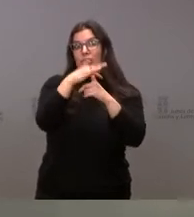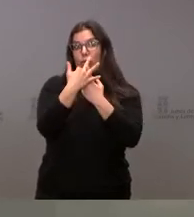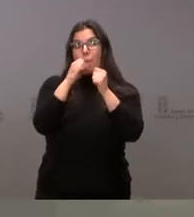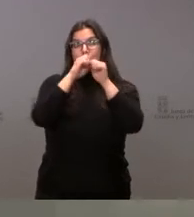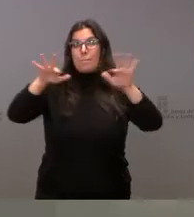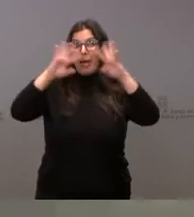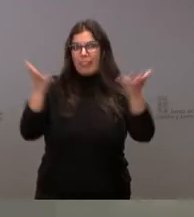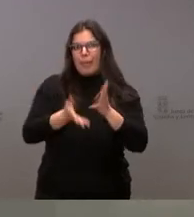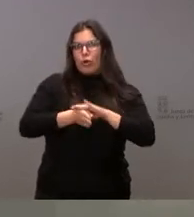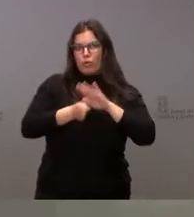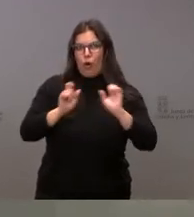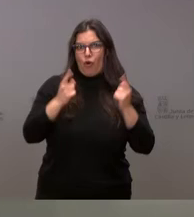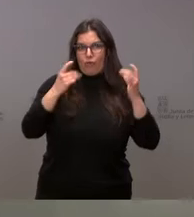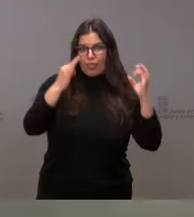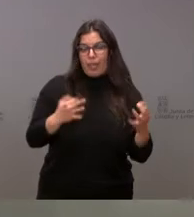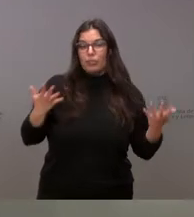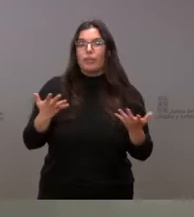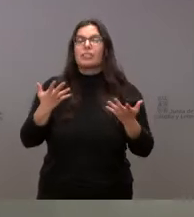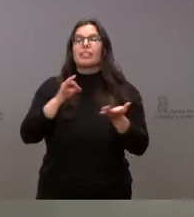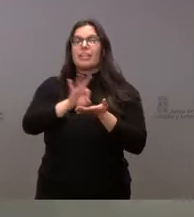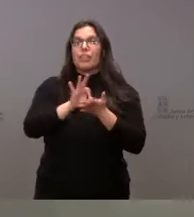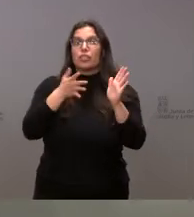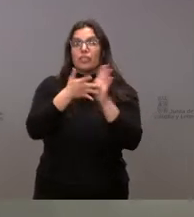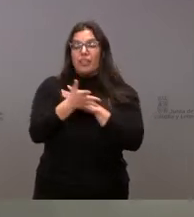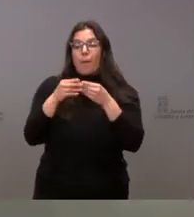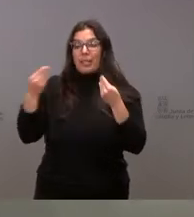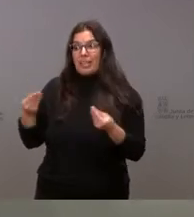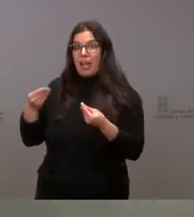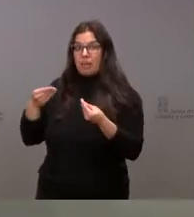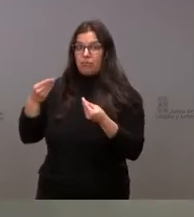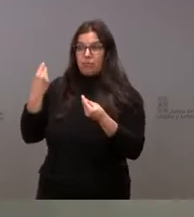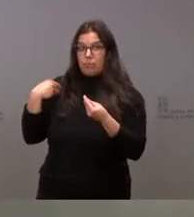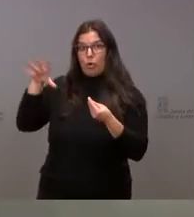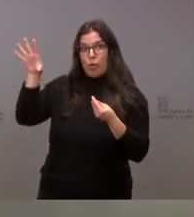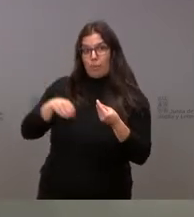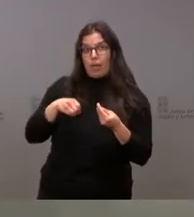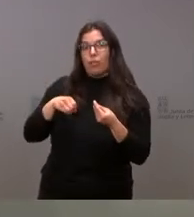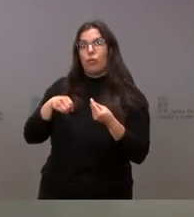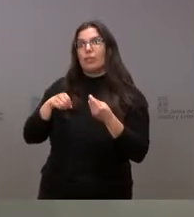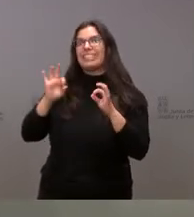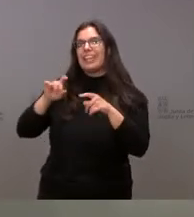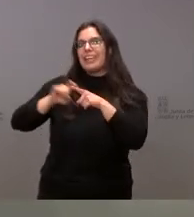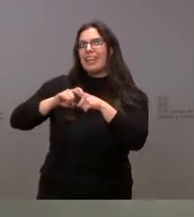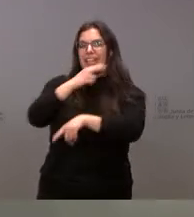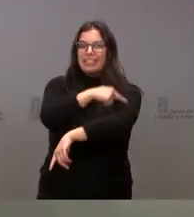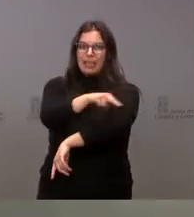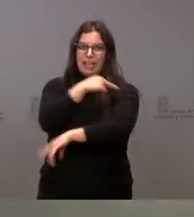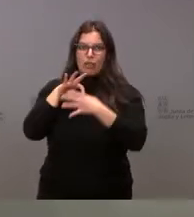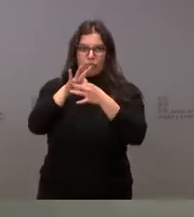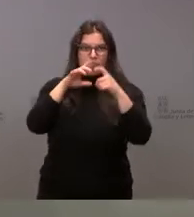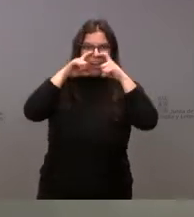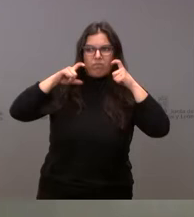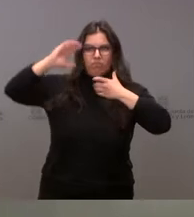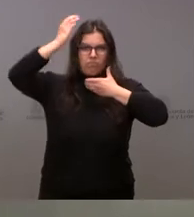pandemia. El servicio consiste en la recepción en origen del material, material de carácter sanitario vinculado a la COVID-19